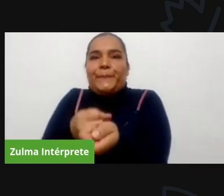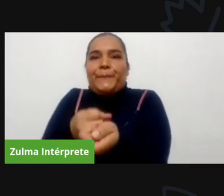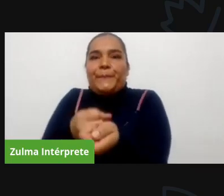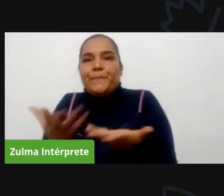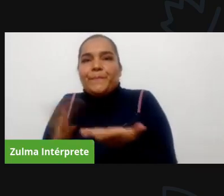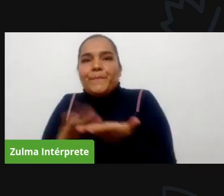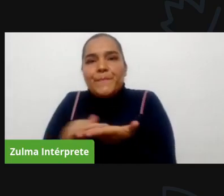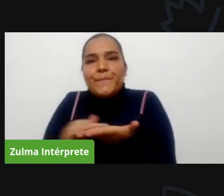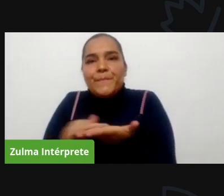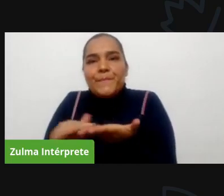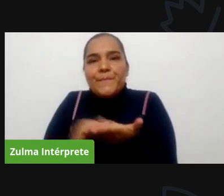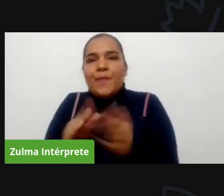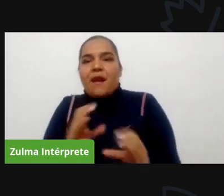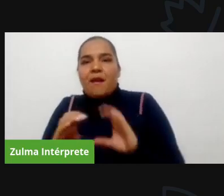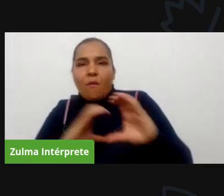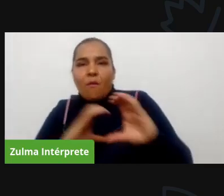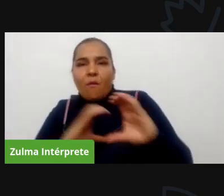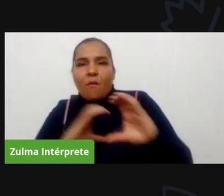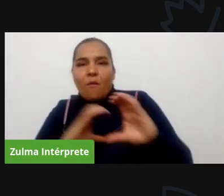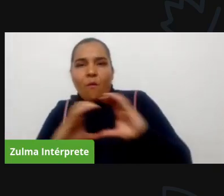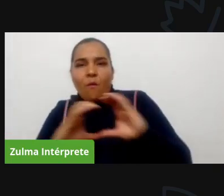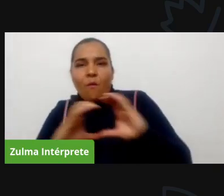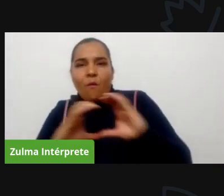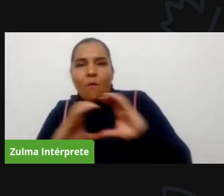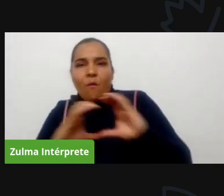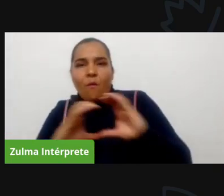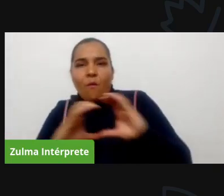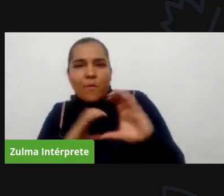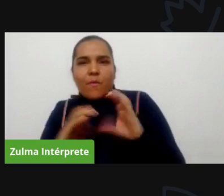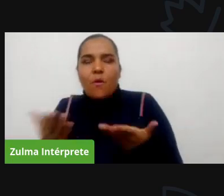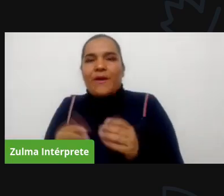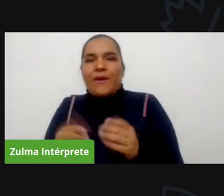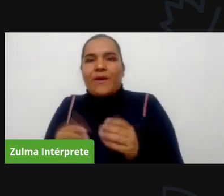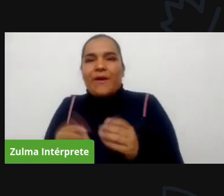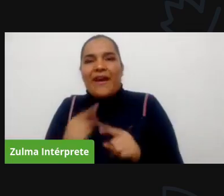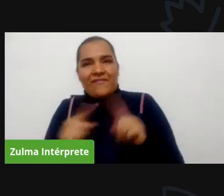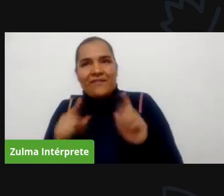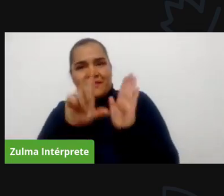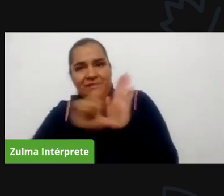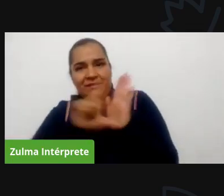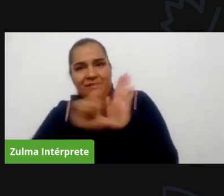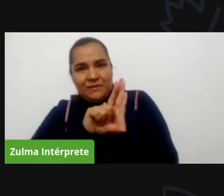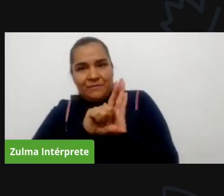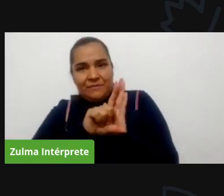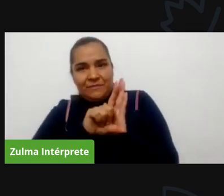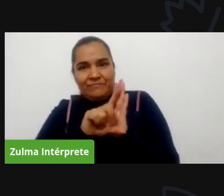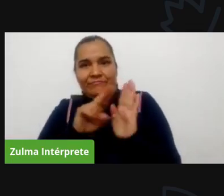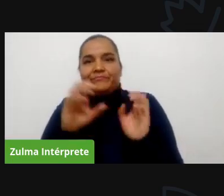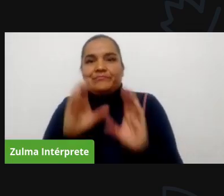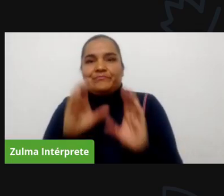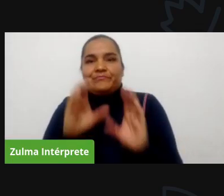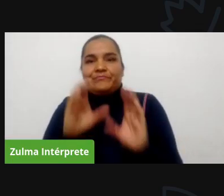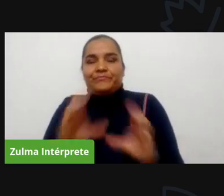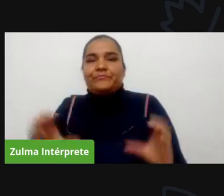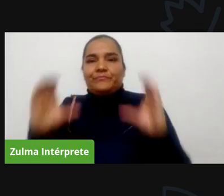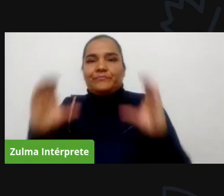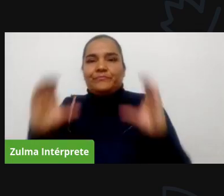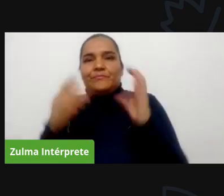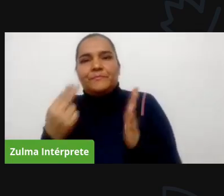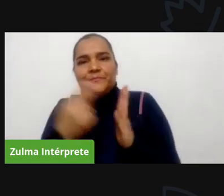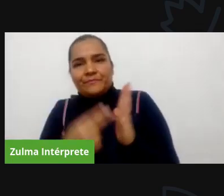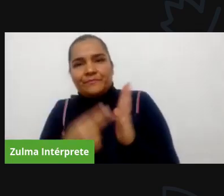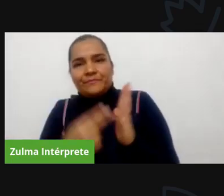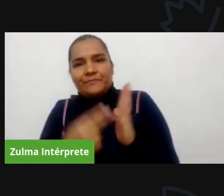que se contemplan en la ley los procesos de decisiones para la conformación de las juntas de acción comunal son